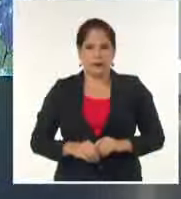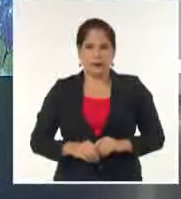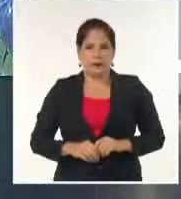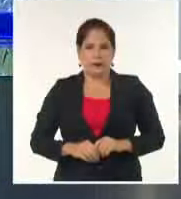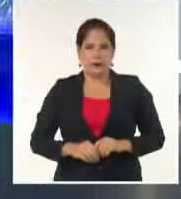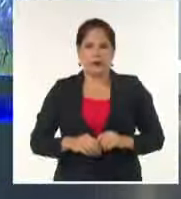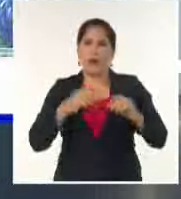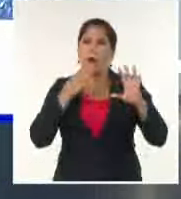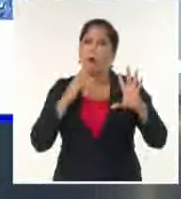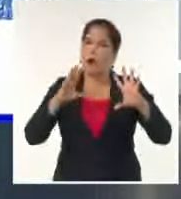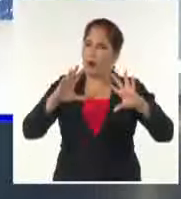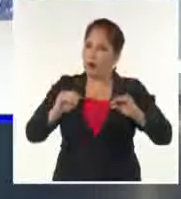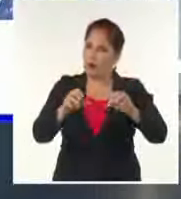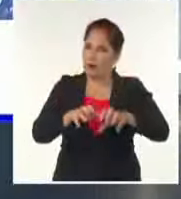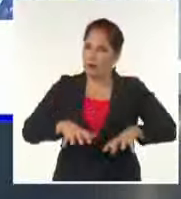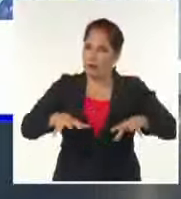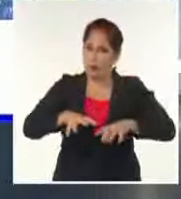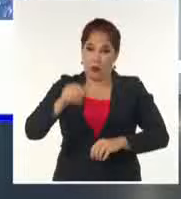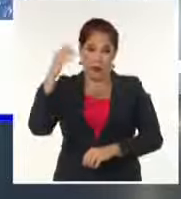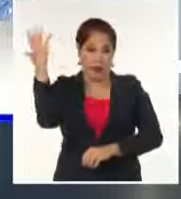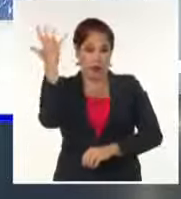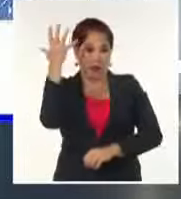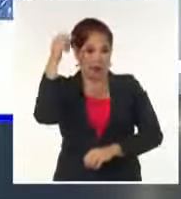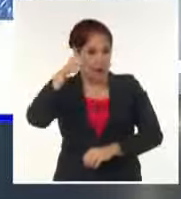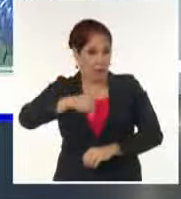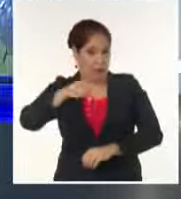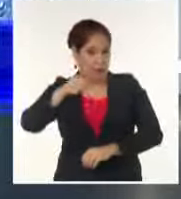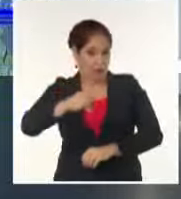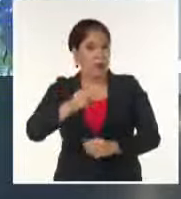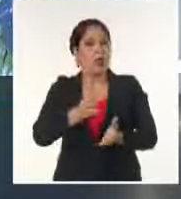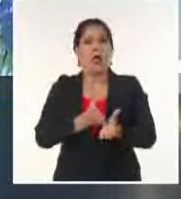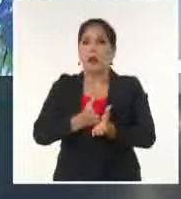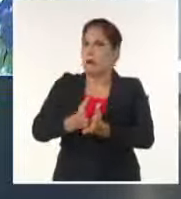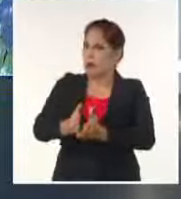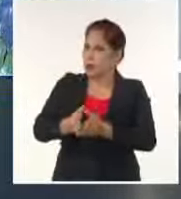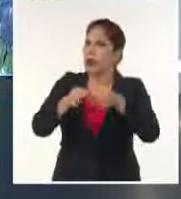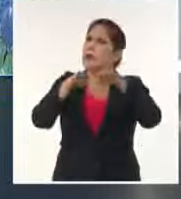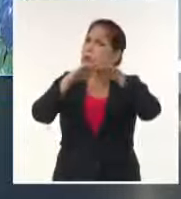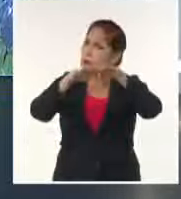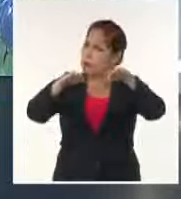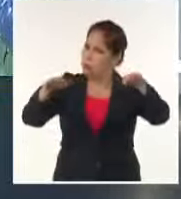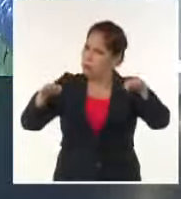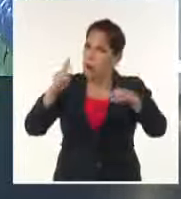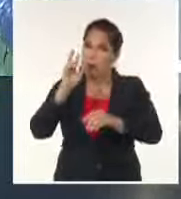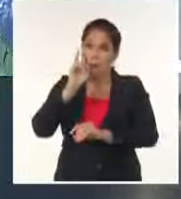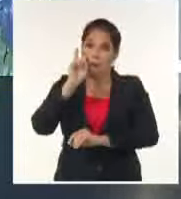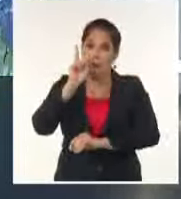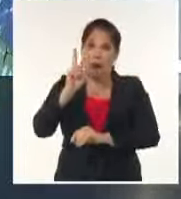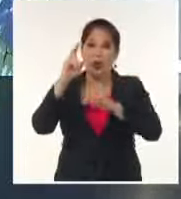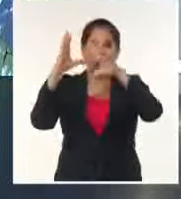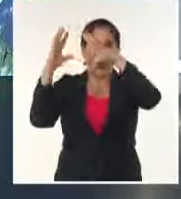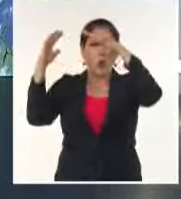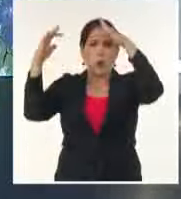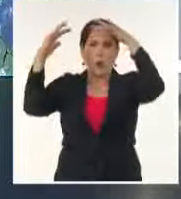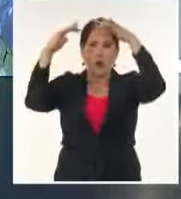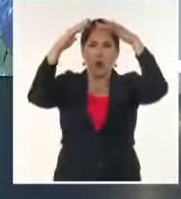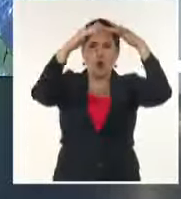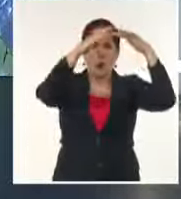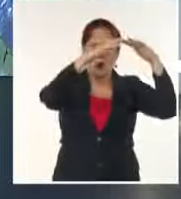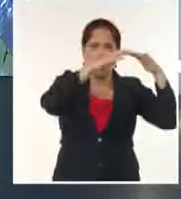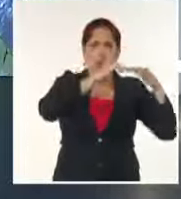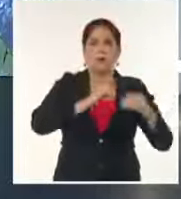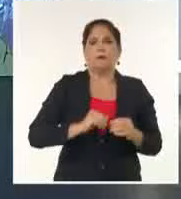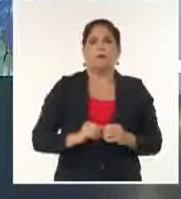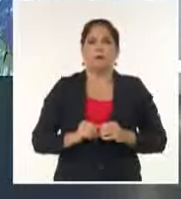Buenas noches, las condiciones del tiempo en nuestra área se mantienen muy estables, observen muy poca nubosidad sobre el área del Mar